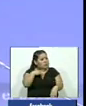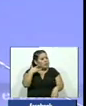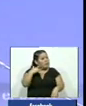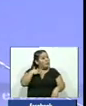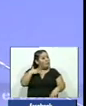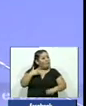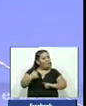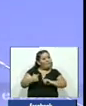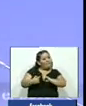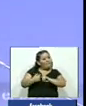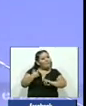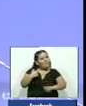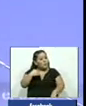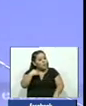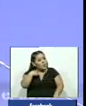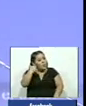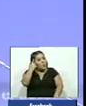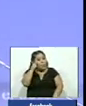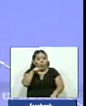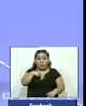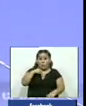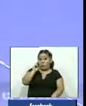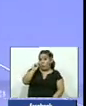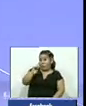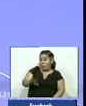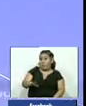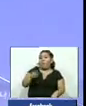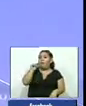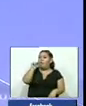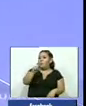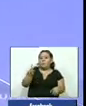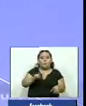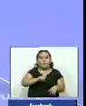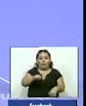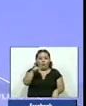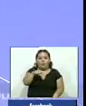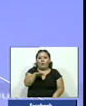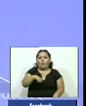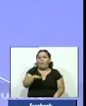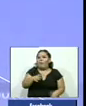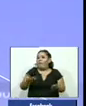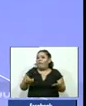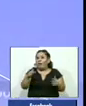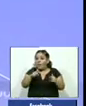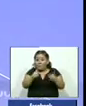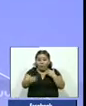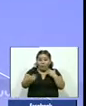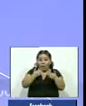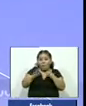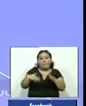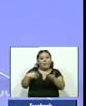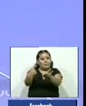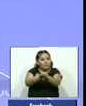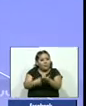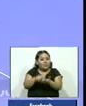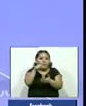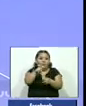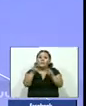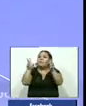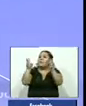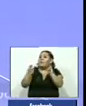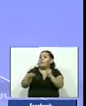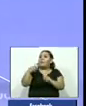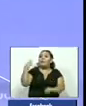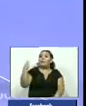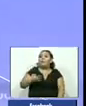aludido por las declaraciones que yo hice creo que ese no es el lugar adecuado para discutir ese tema sino que